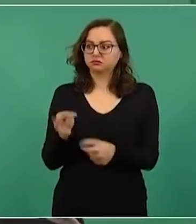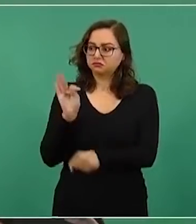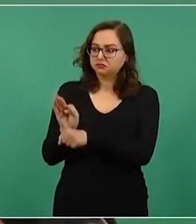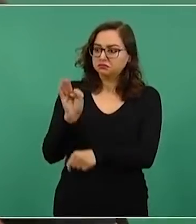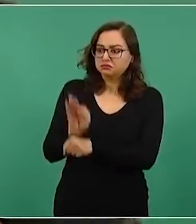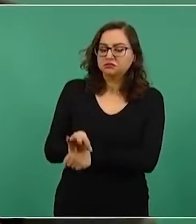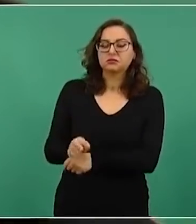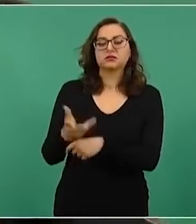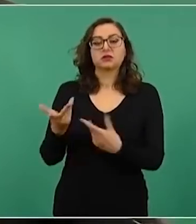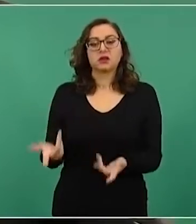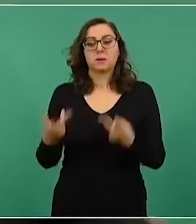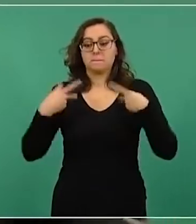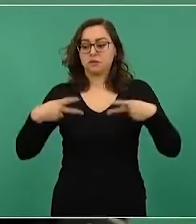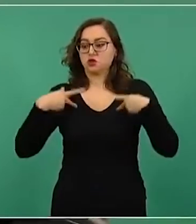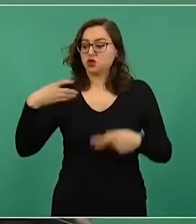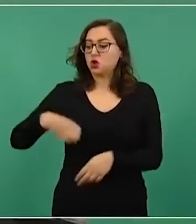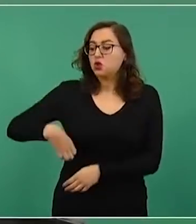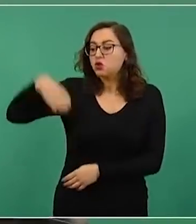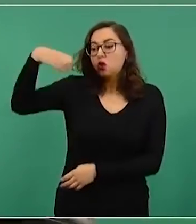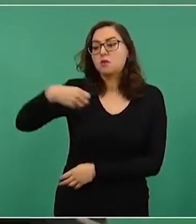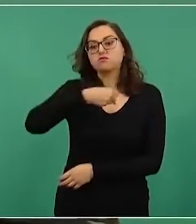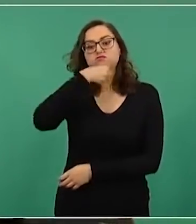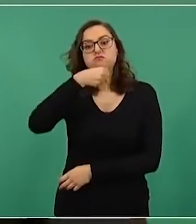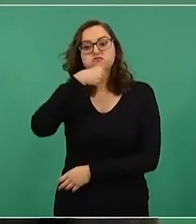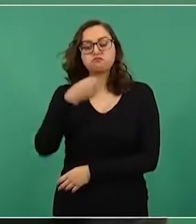se ya se tiene una pensión,